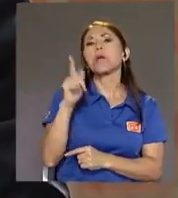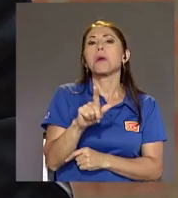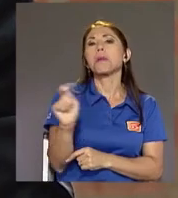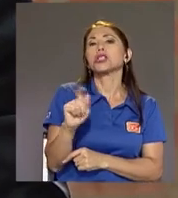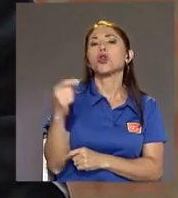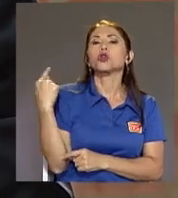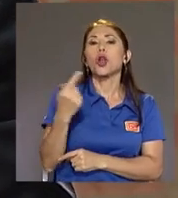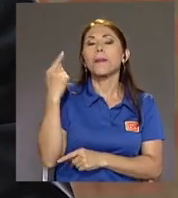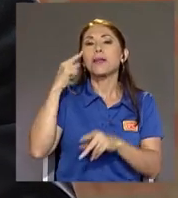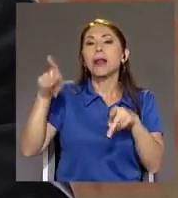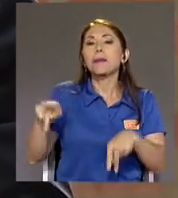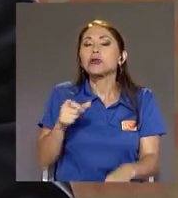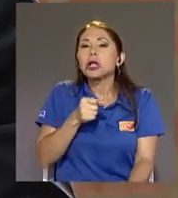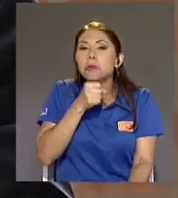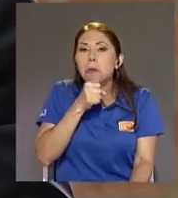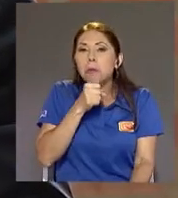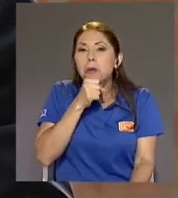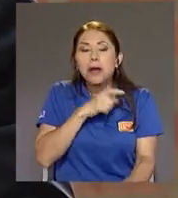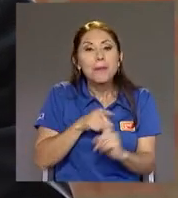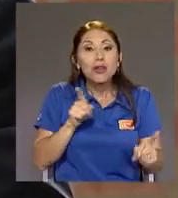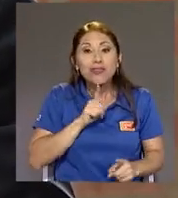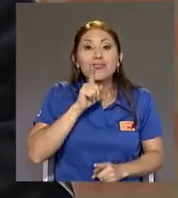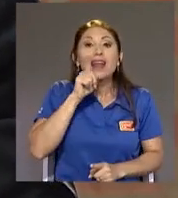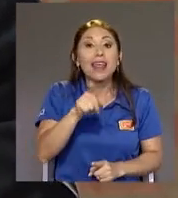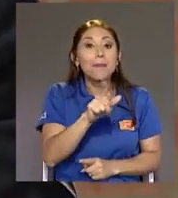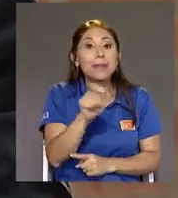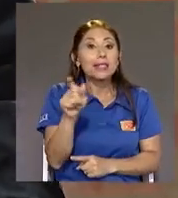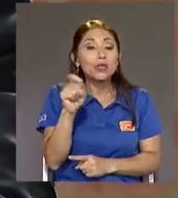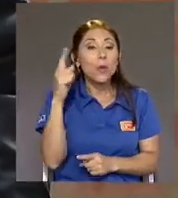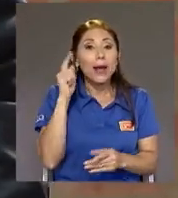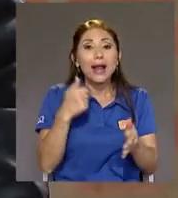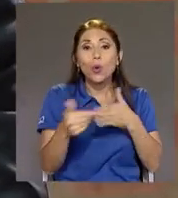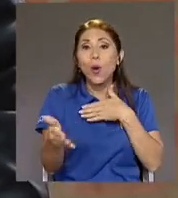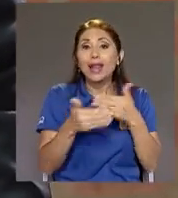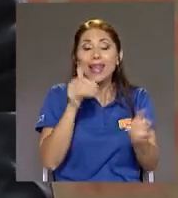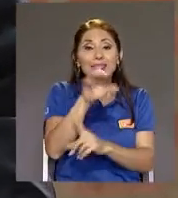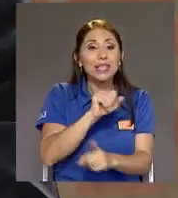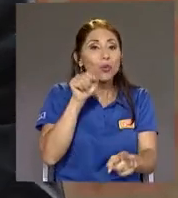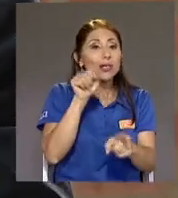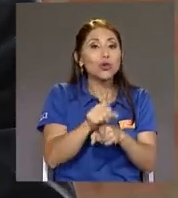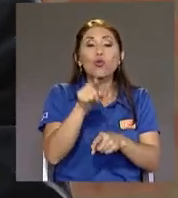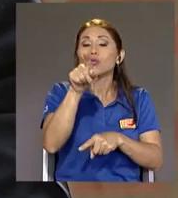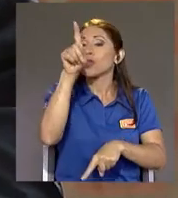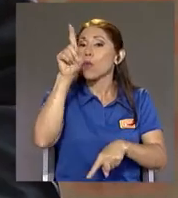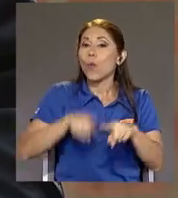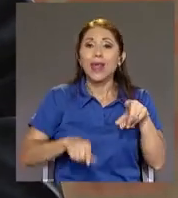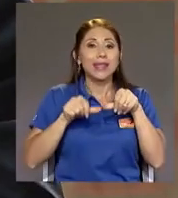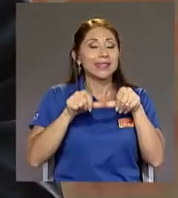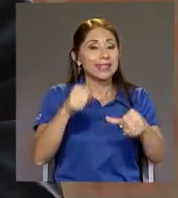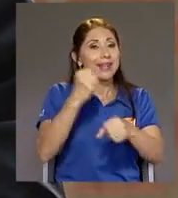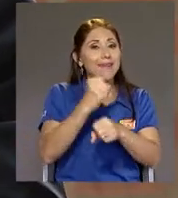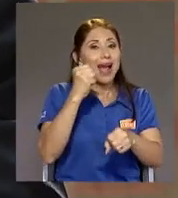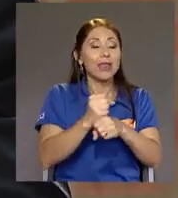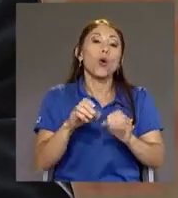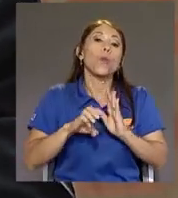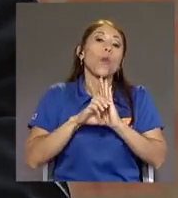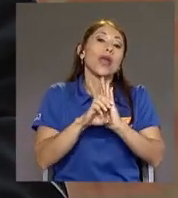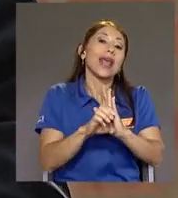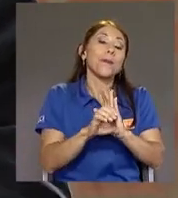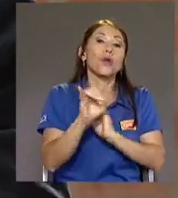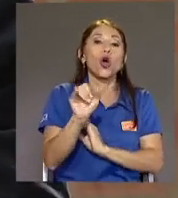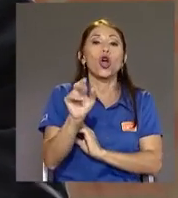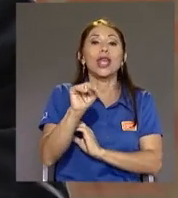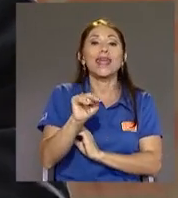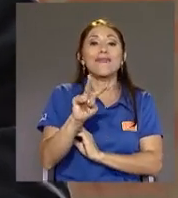mayores Pero en realidad son para cualquier situación En la que usted ya no puede laburar más Por ejemplo Invalidez O